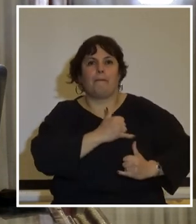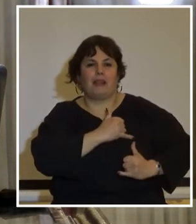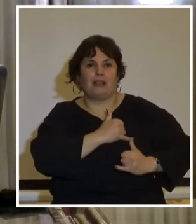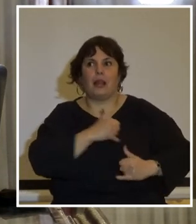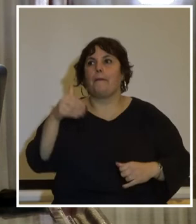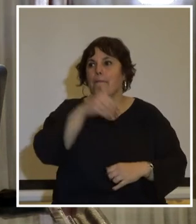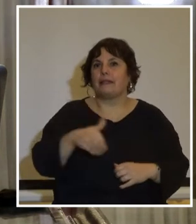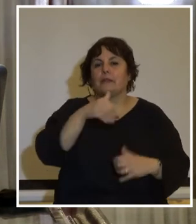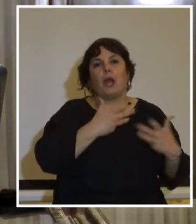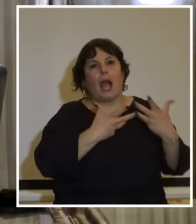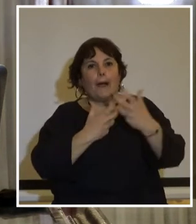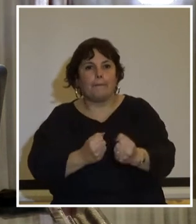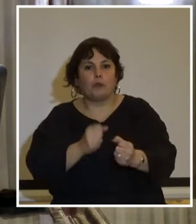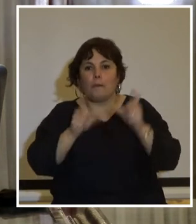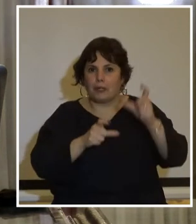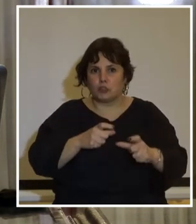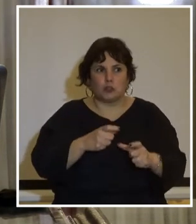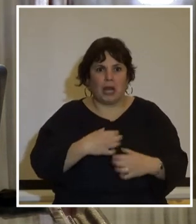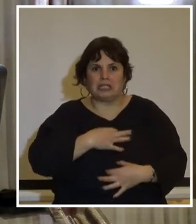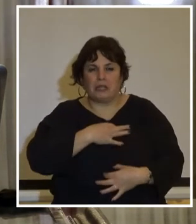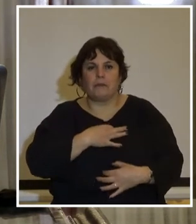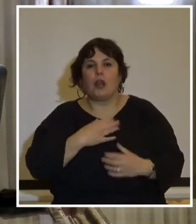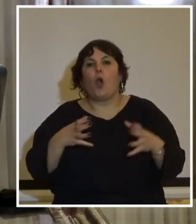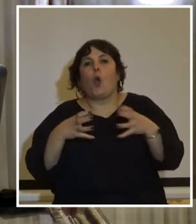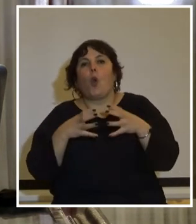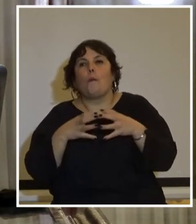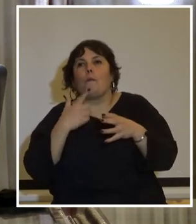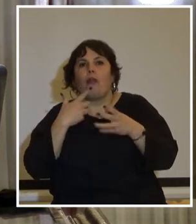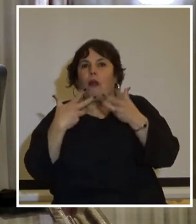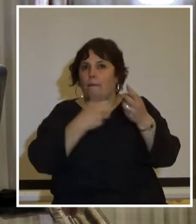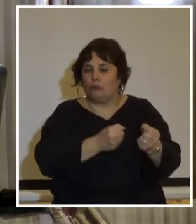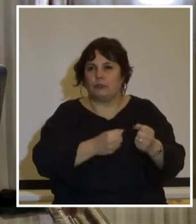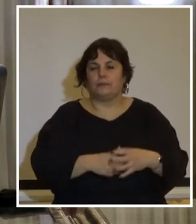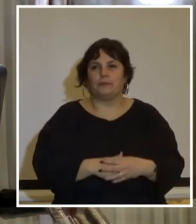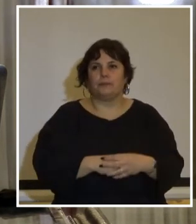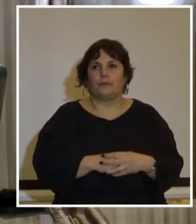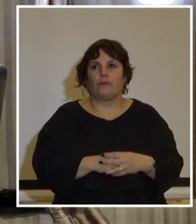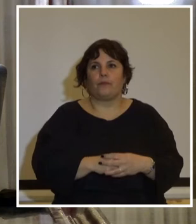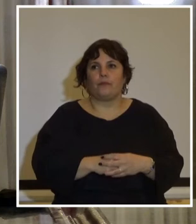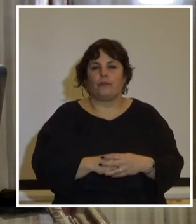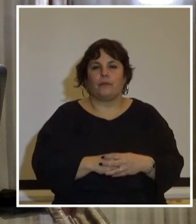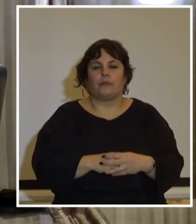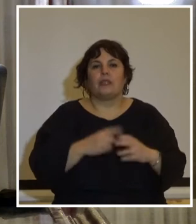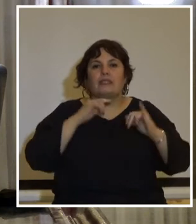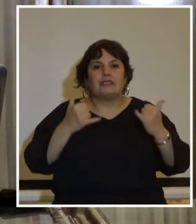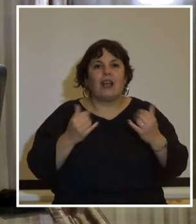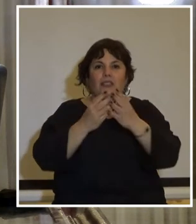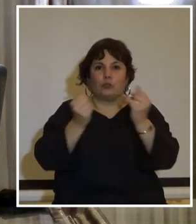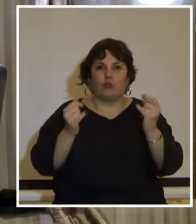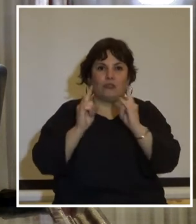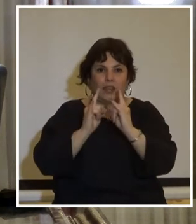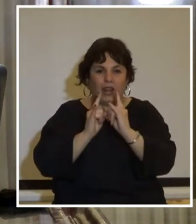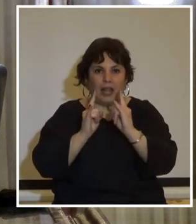participación y apoyo de civiles partícipes de las orientaciones políticas de las fuerzas armadas la disolución de las cámaras